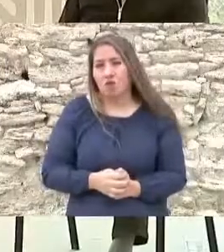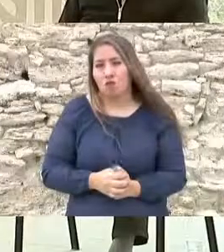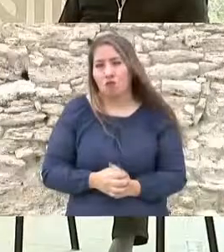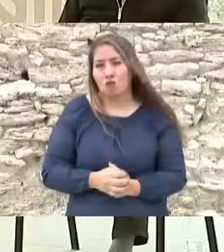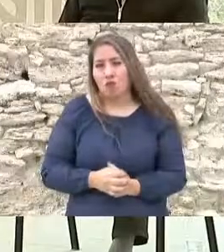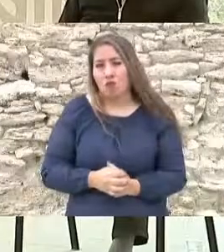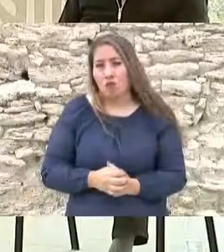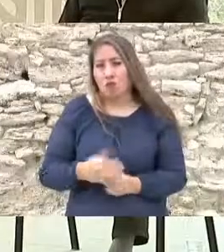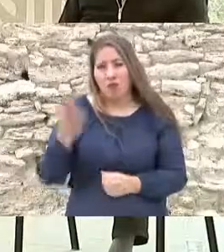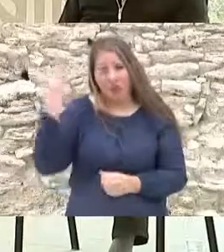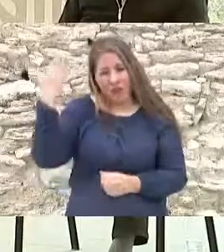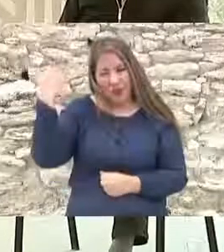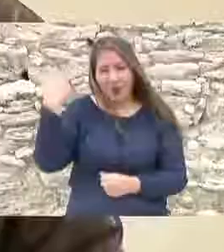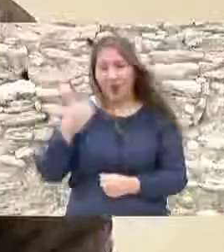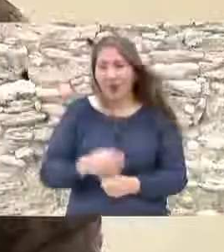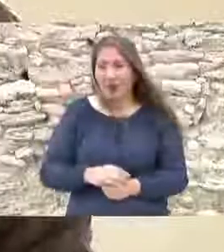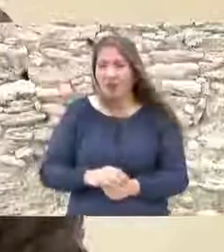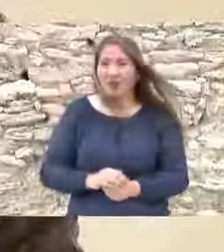eran los